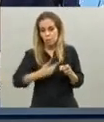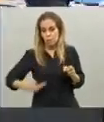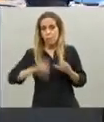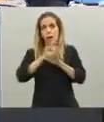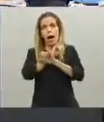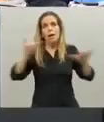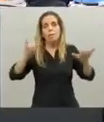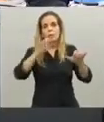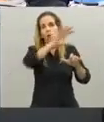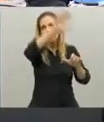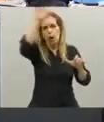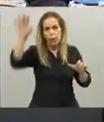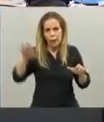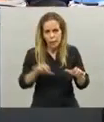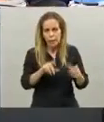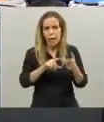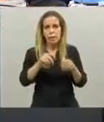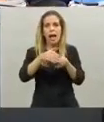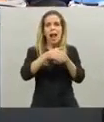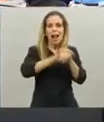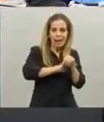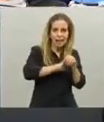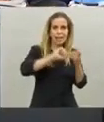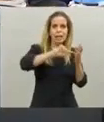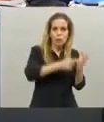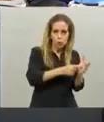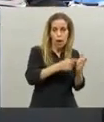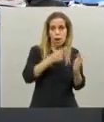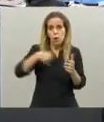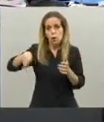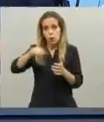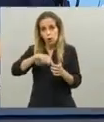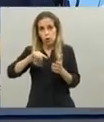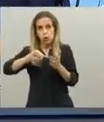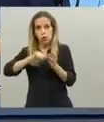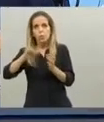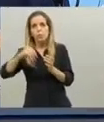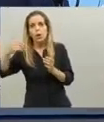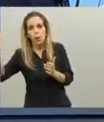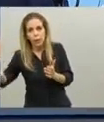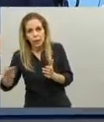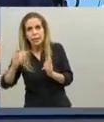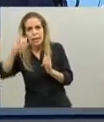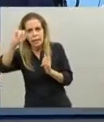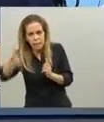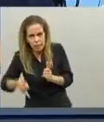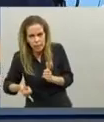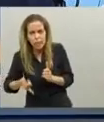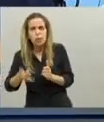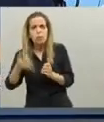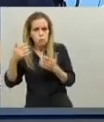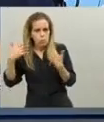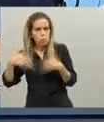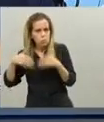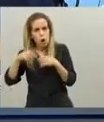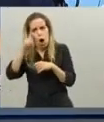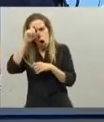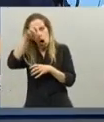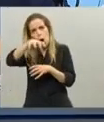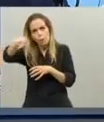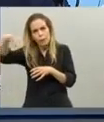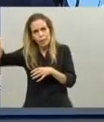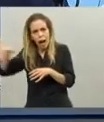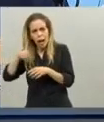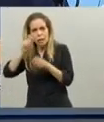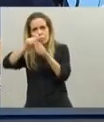Horacio habló también de la ciudad de Buenos Aires bueno en la provincia de Buenos Aires ampliamos pero enormemente la infraestructura de salud que estaba